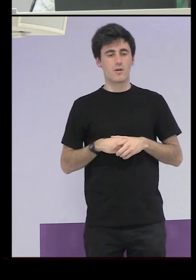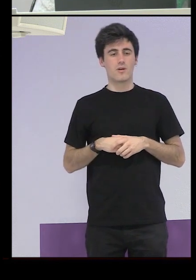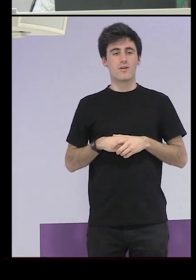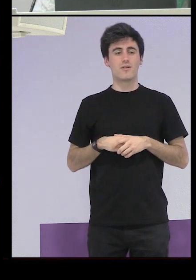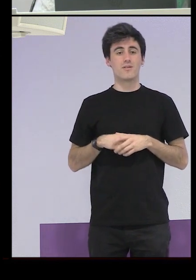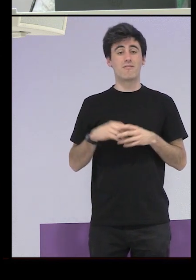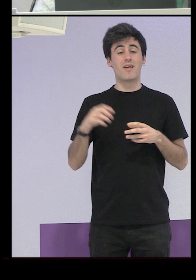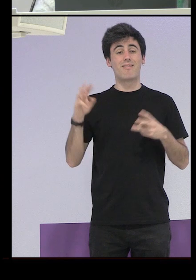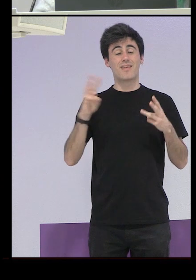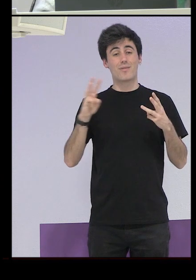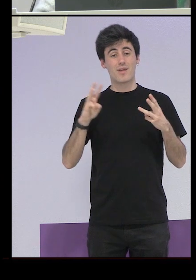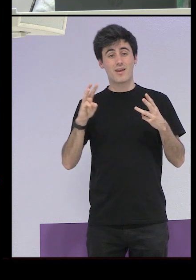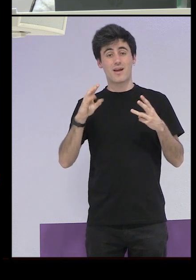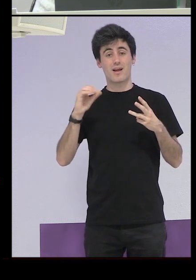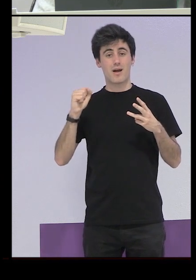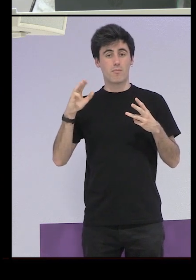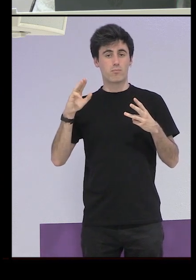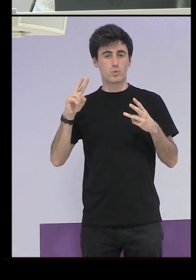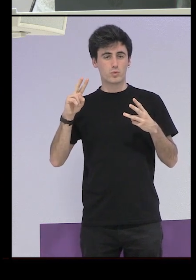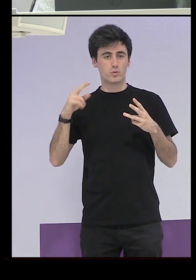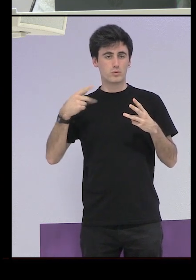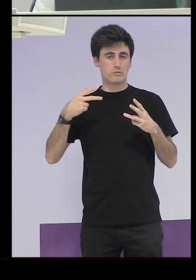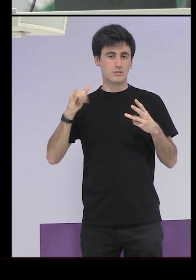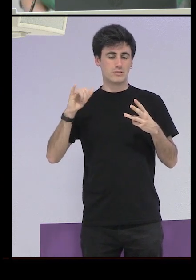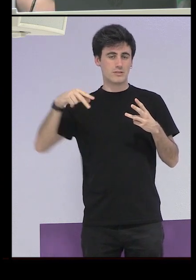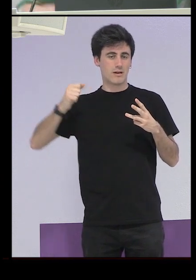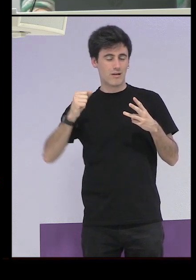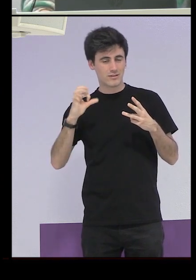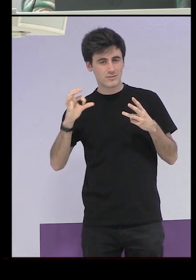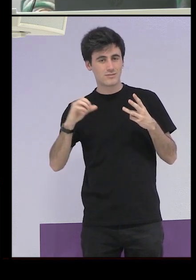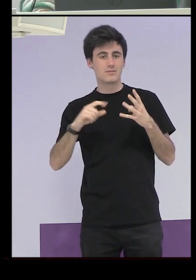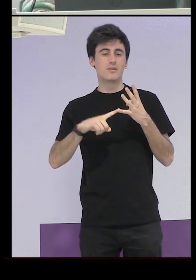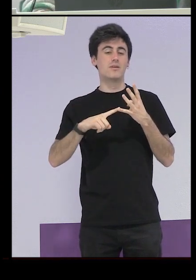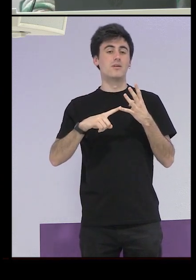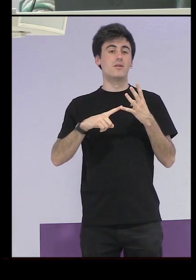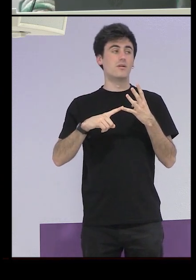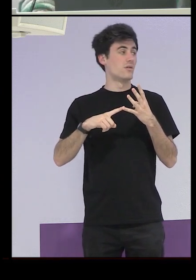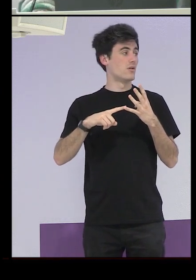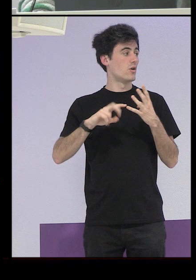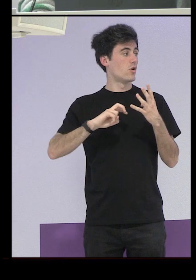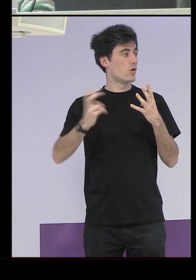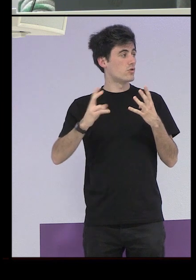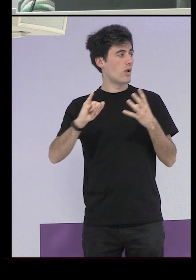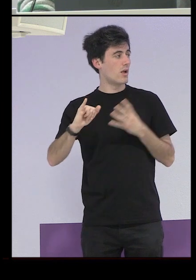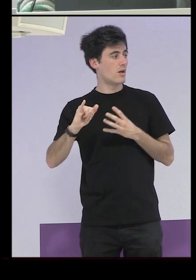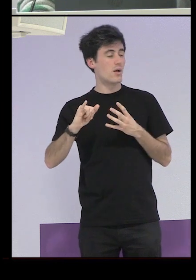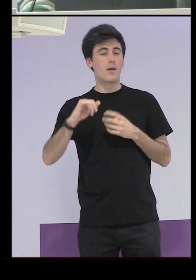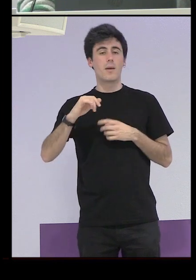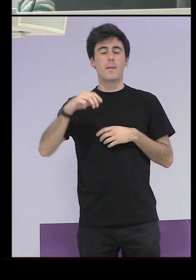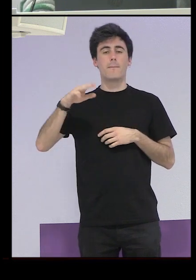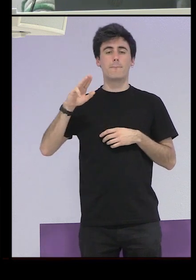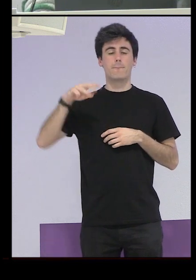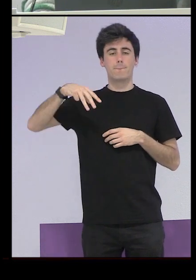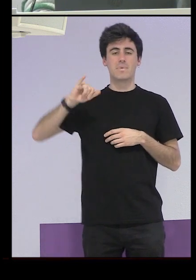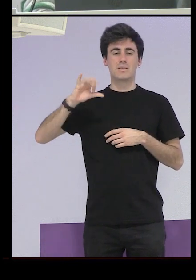terciarias capuchinas de la Sagrada Familia las trinitarias e hijas de la Caridad de San Vicente Paúl luego que había otras también las misioneras de